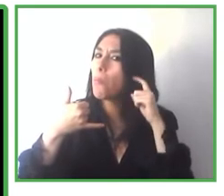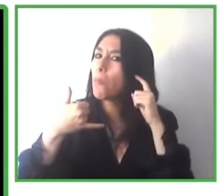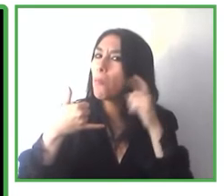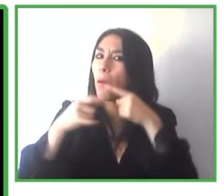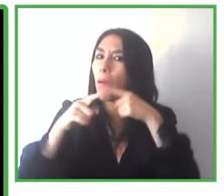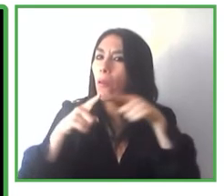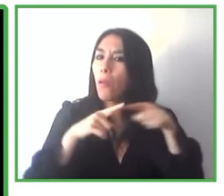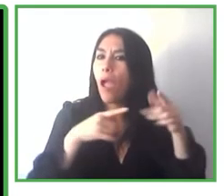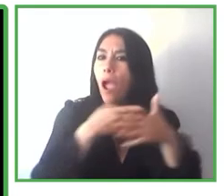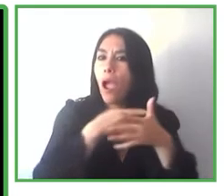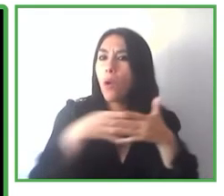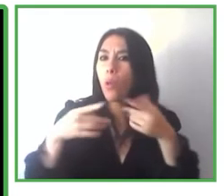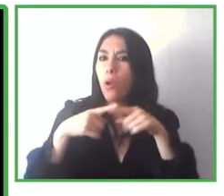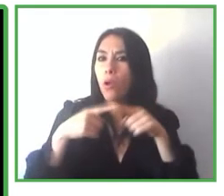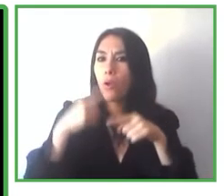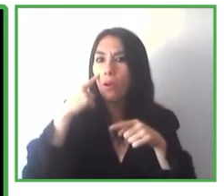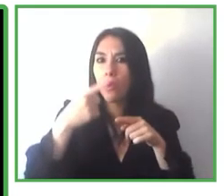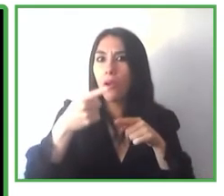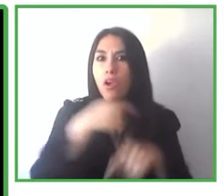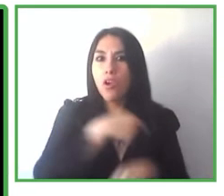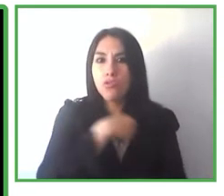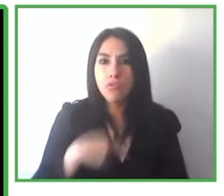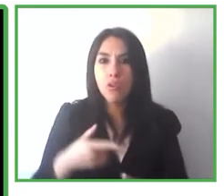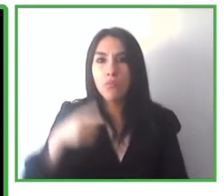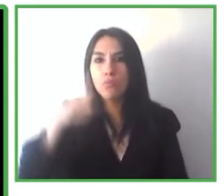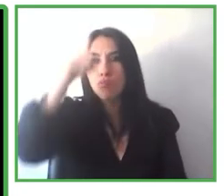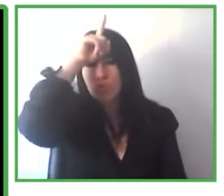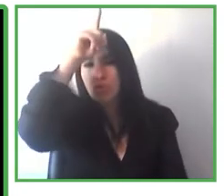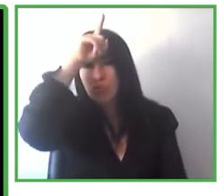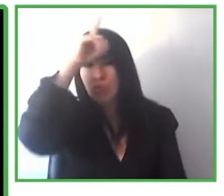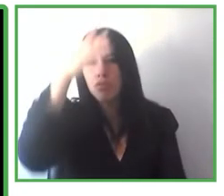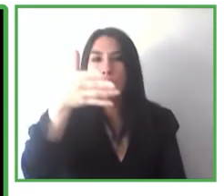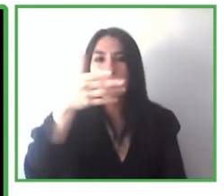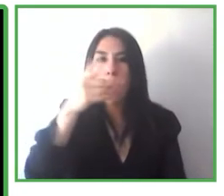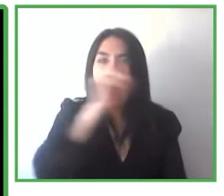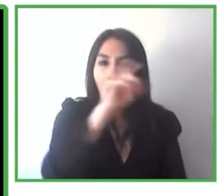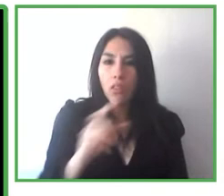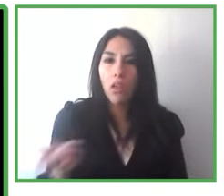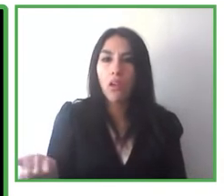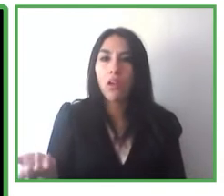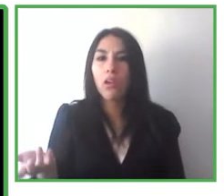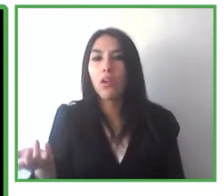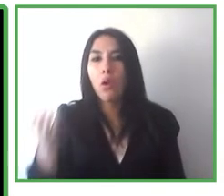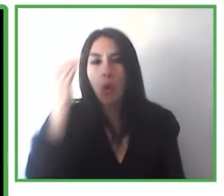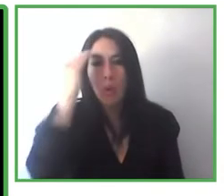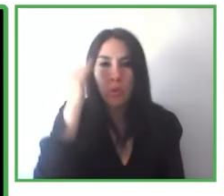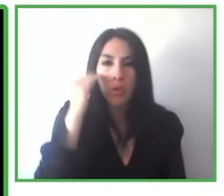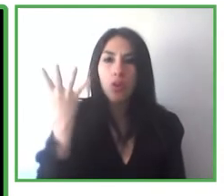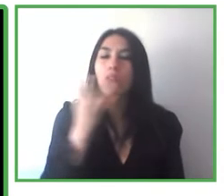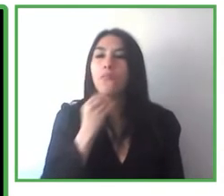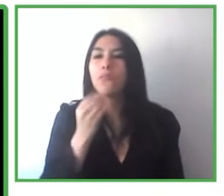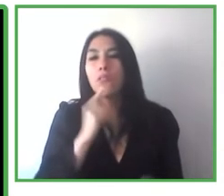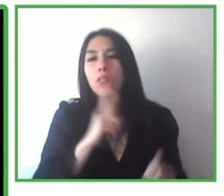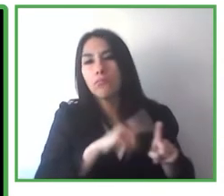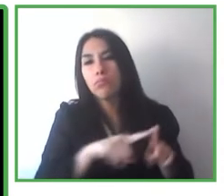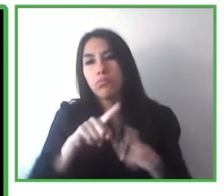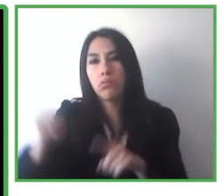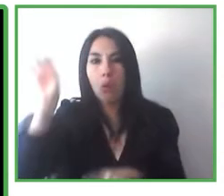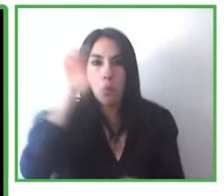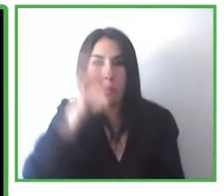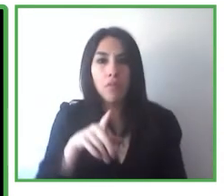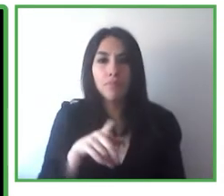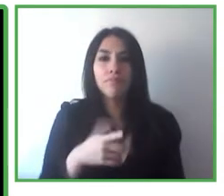hebreo hablamos coreano 33 idiomas los clásicos europeos y luego los más idiomas orientales este es el panel